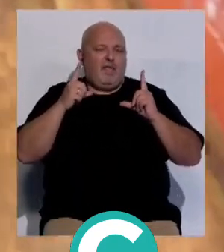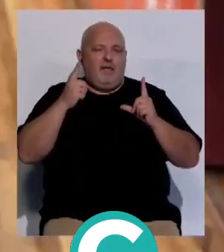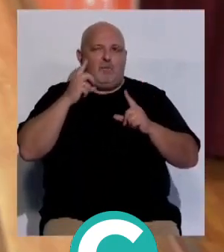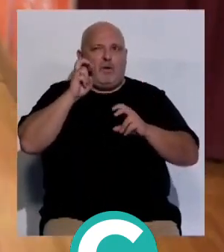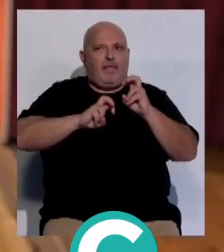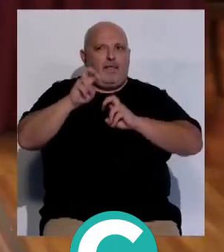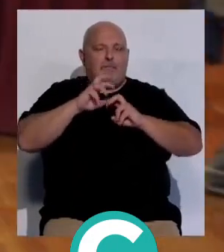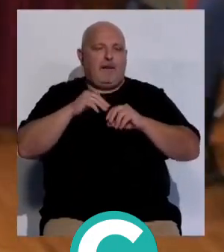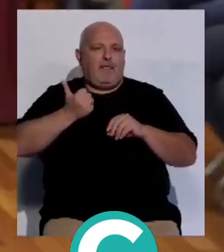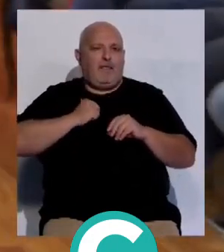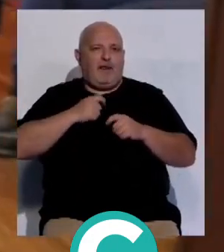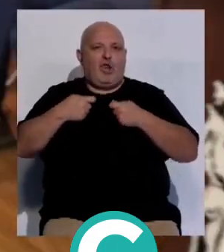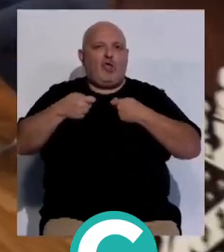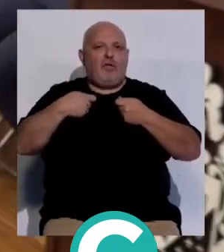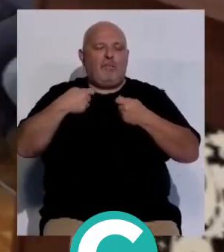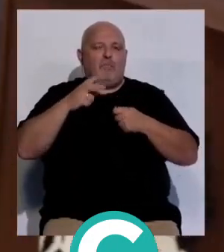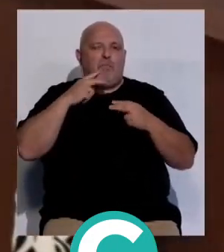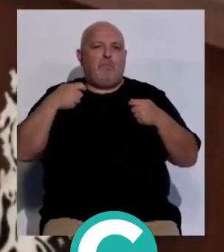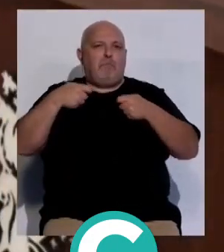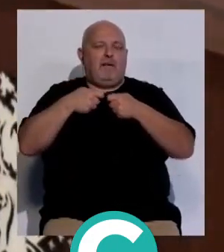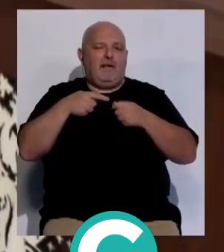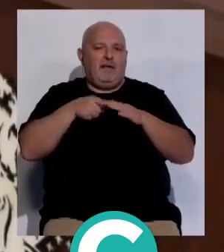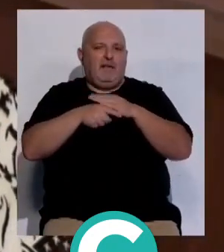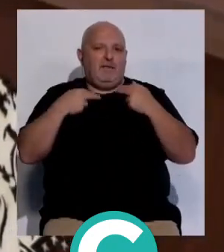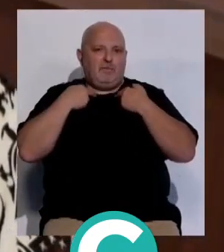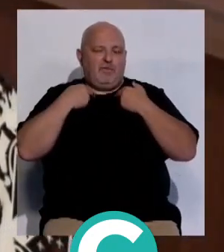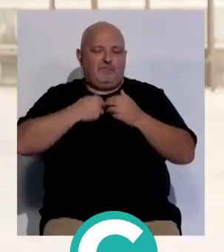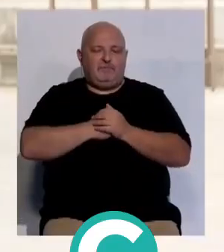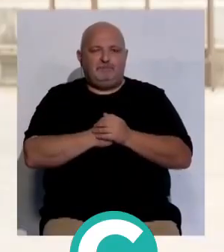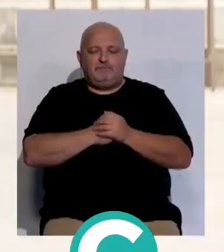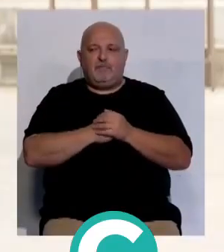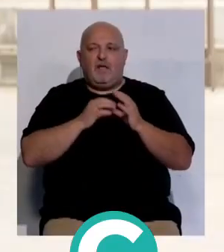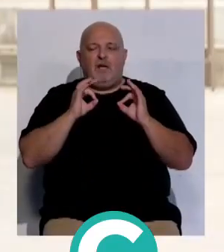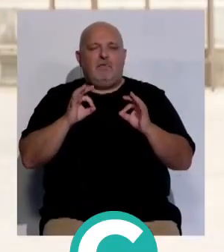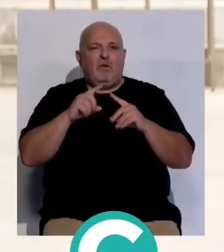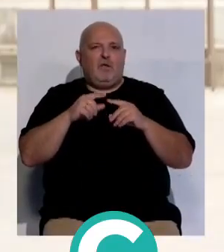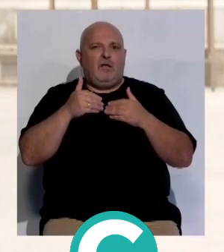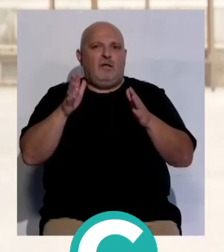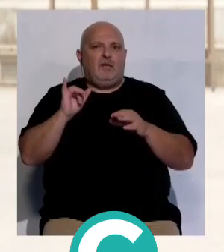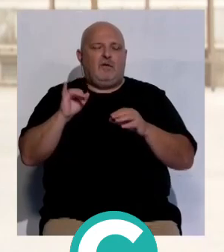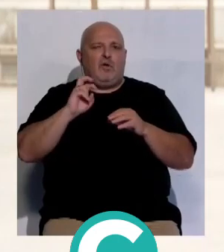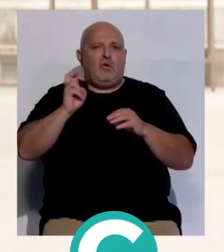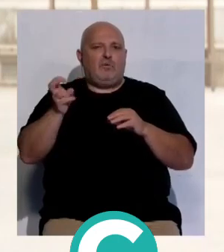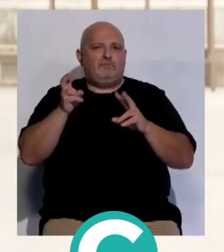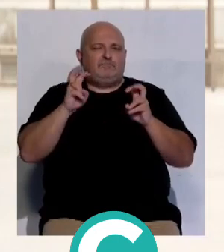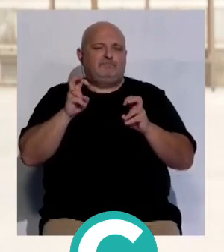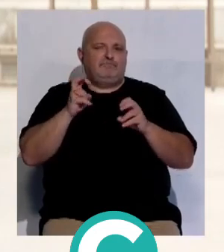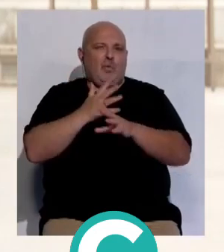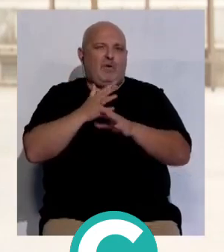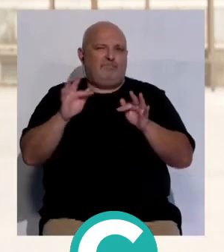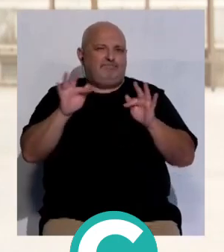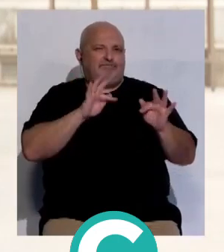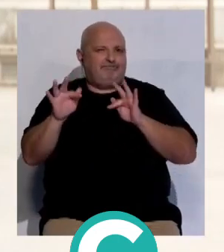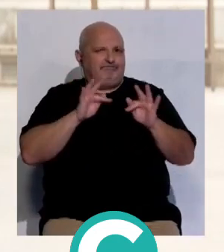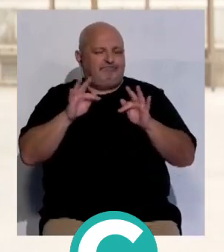moneda de cambio en la negociación por el pacto para gestionar diputación Ahora mismo sigue habiendo otro juego en